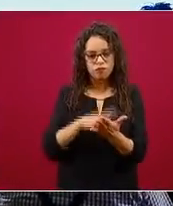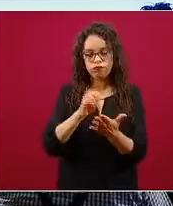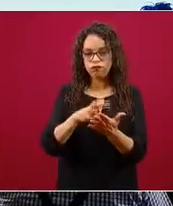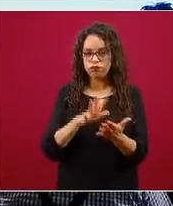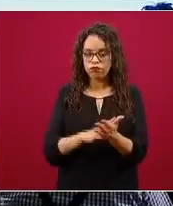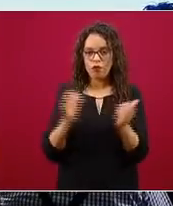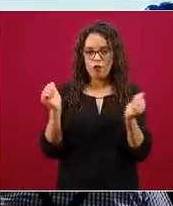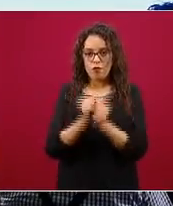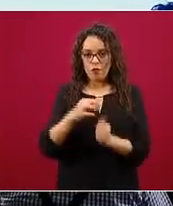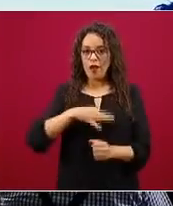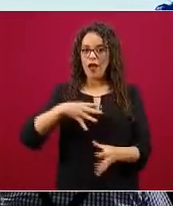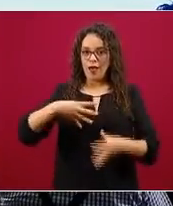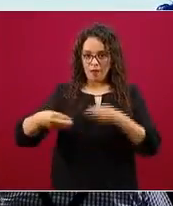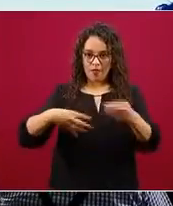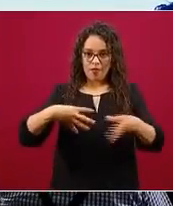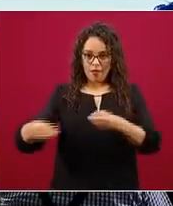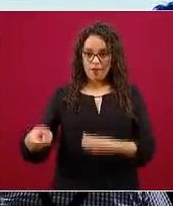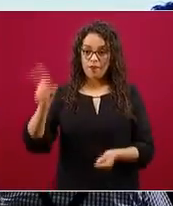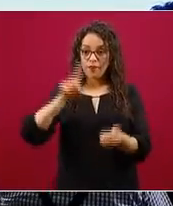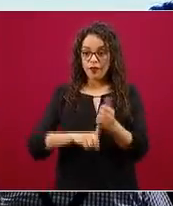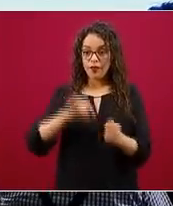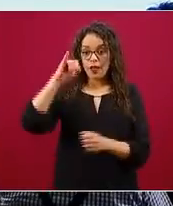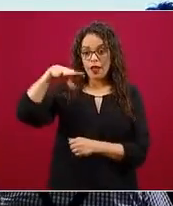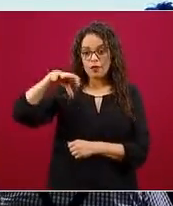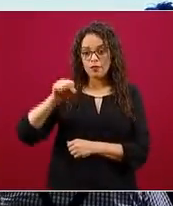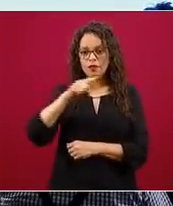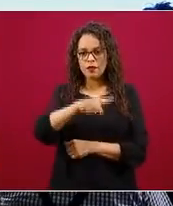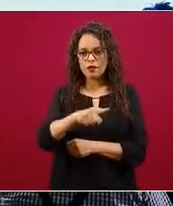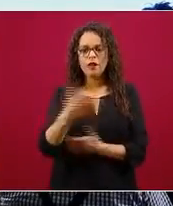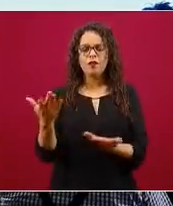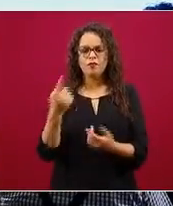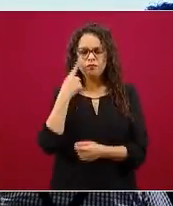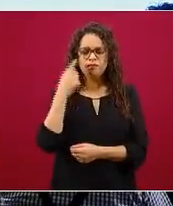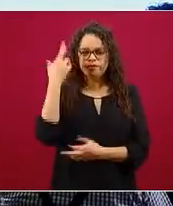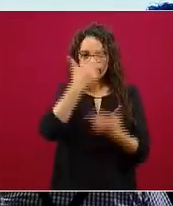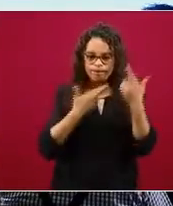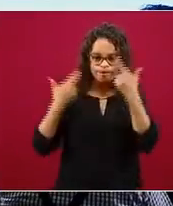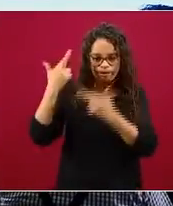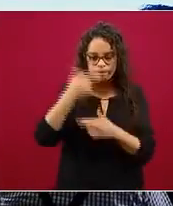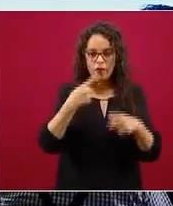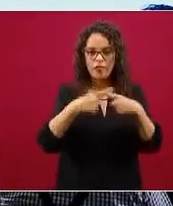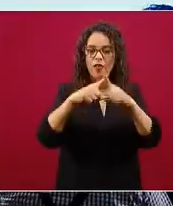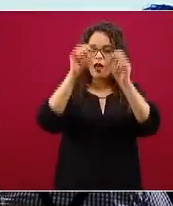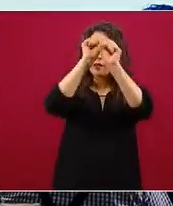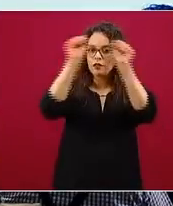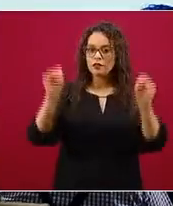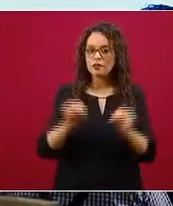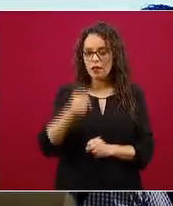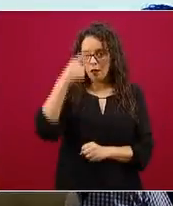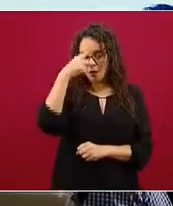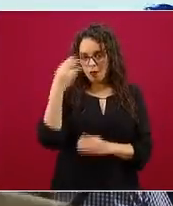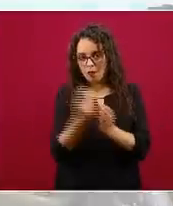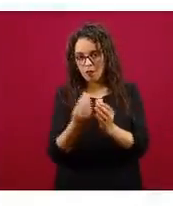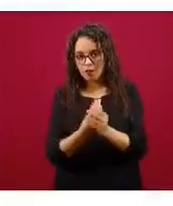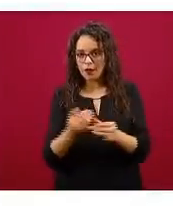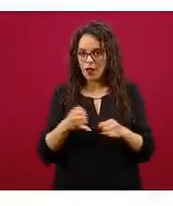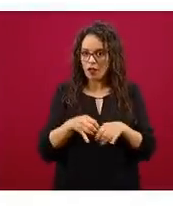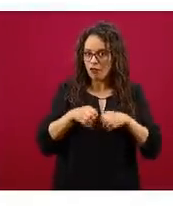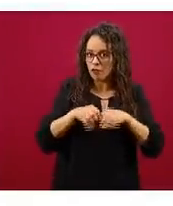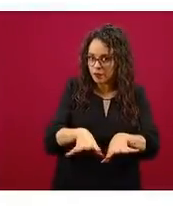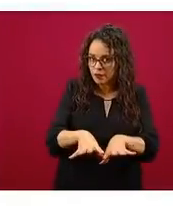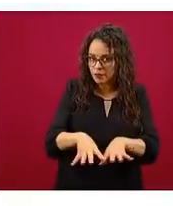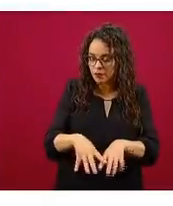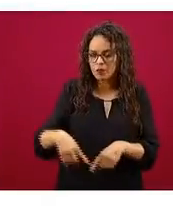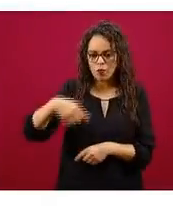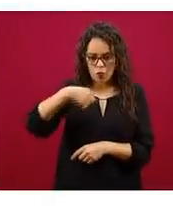hicimos una evaluación de la concluencia de datos entre los distintos sistemas de información. Nosotros tenemos un sistema